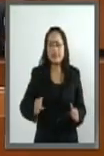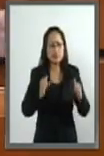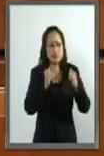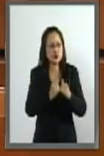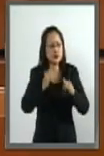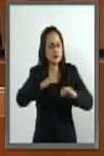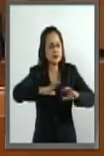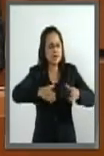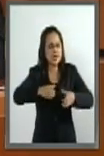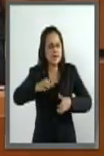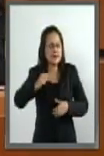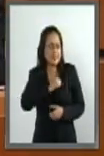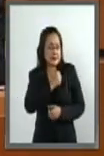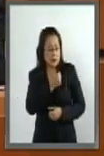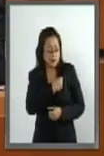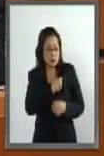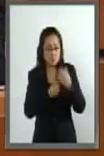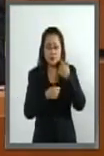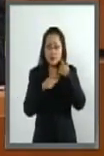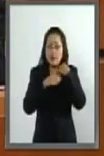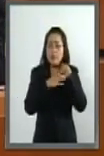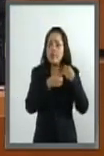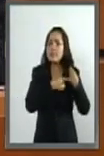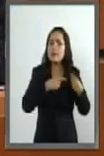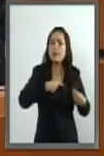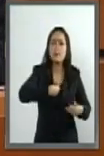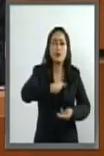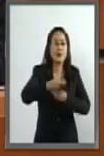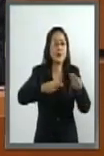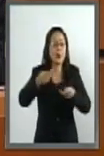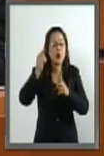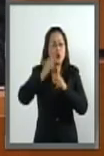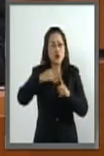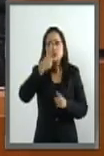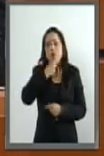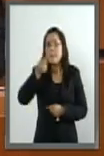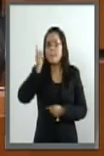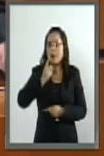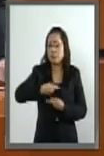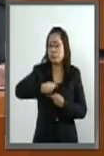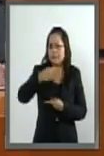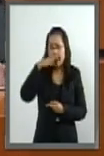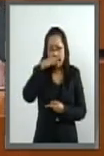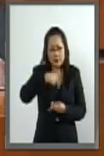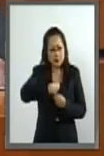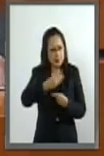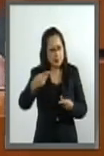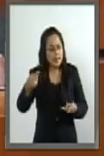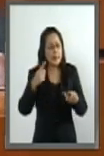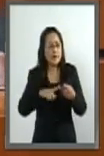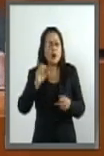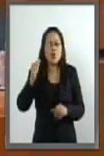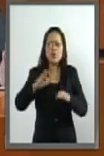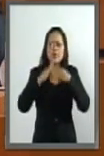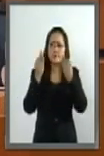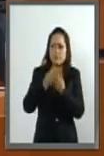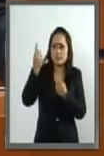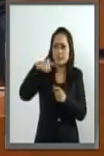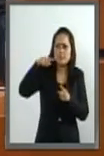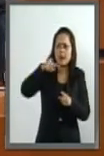salud a distribuir condones masculinos y femeninos y otros métodos